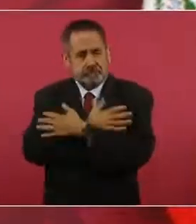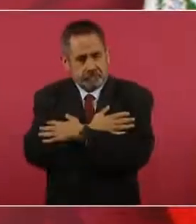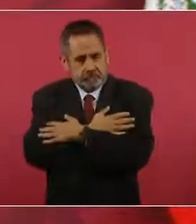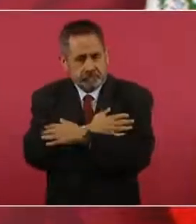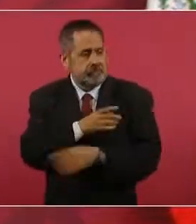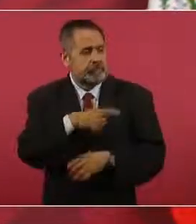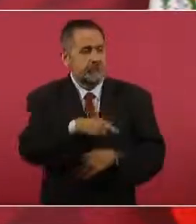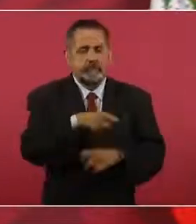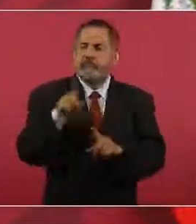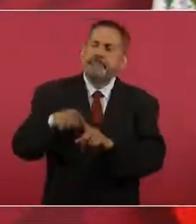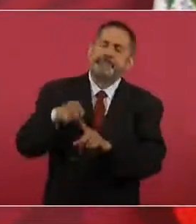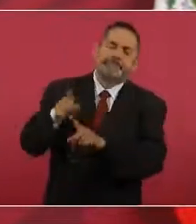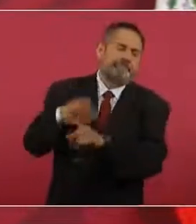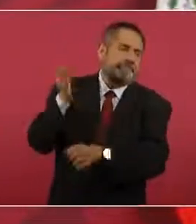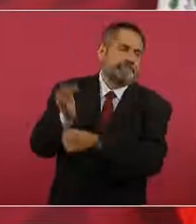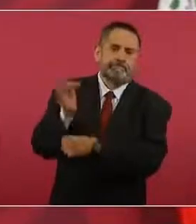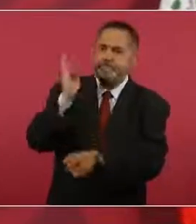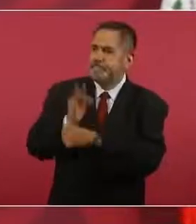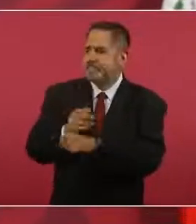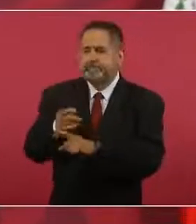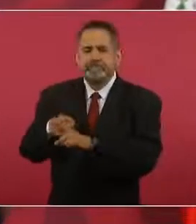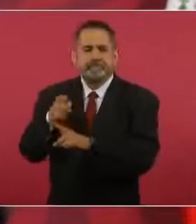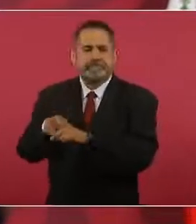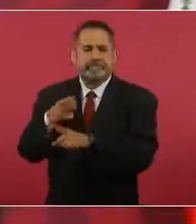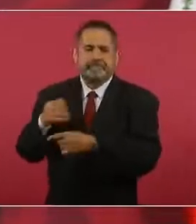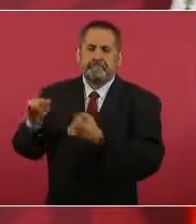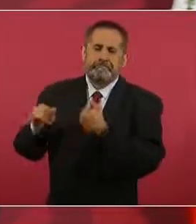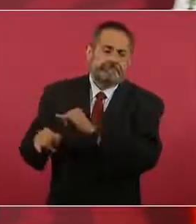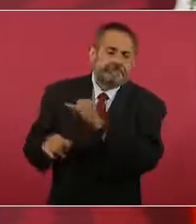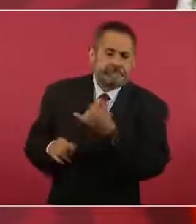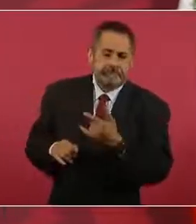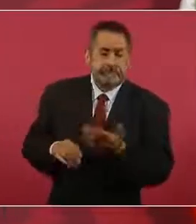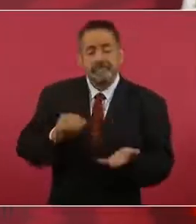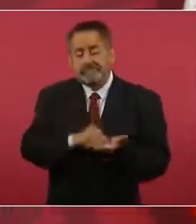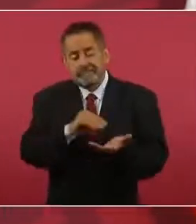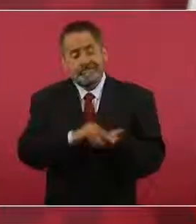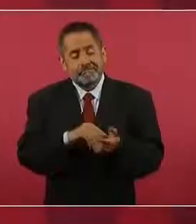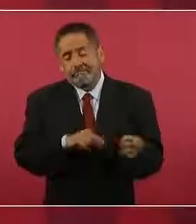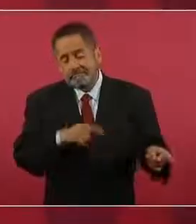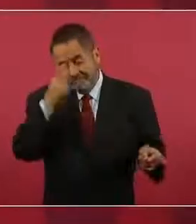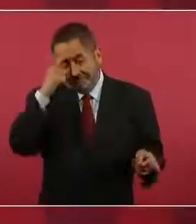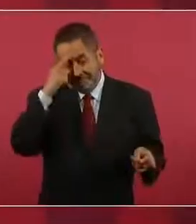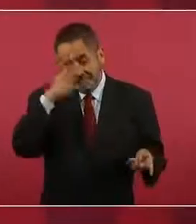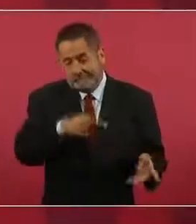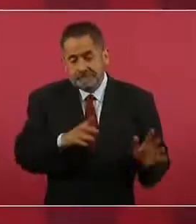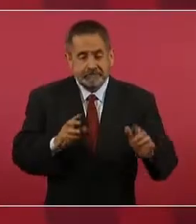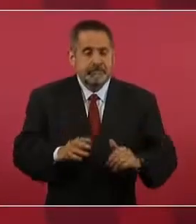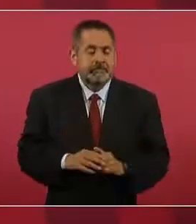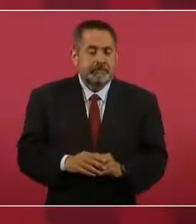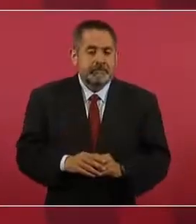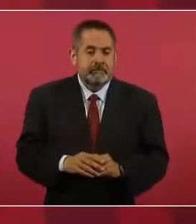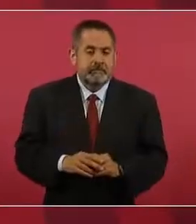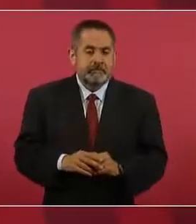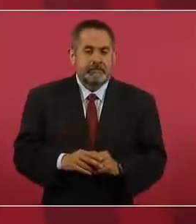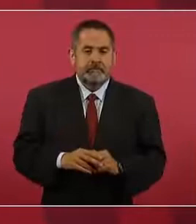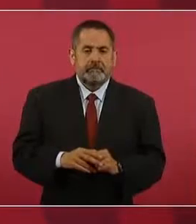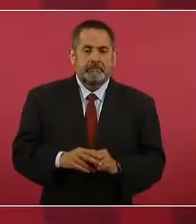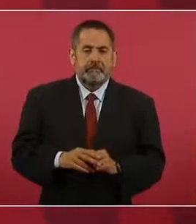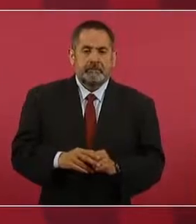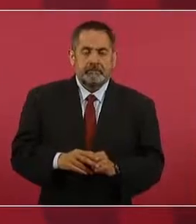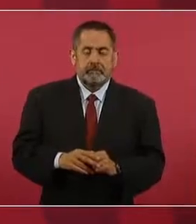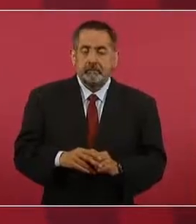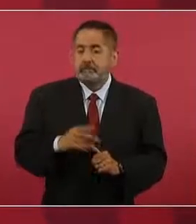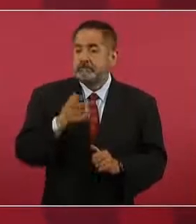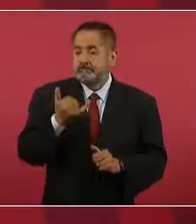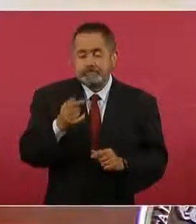se burlaron, se burlaron. Lo siguen haciendo y